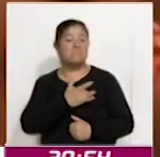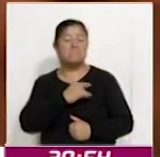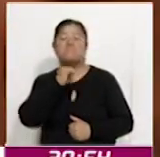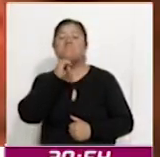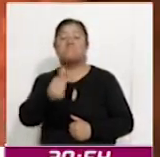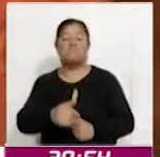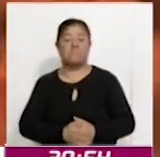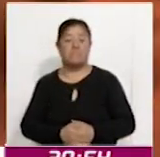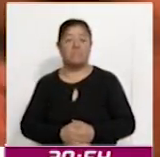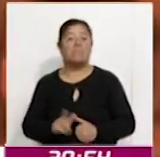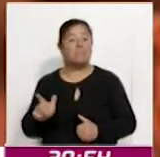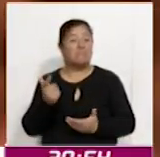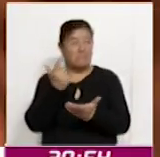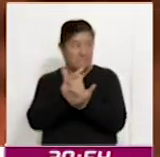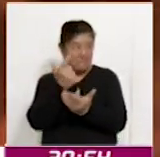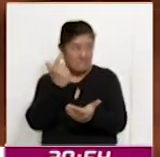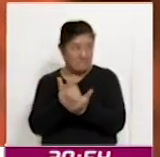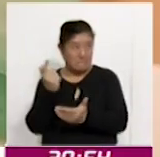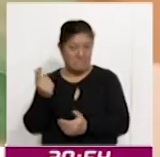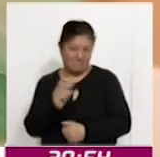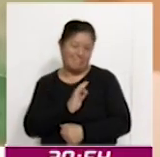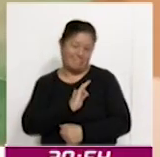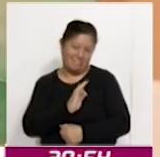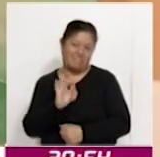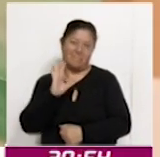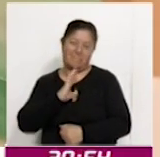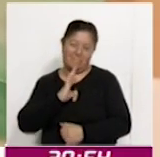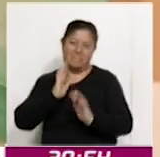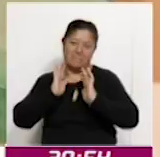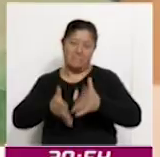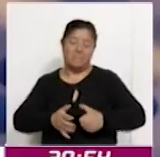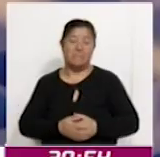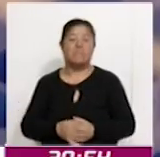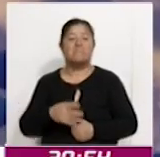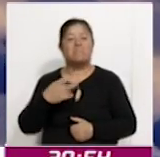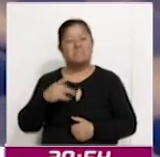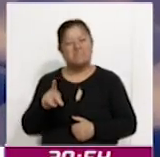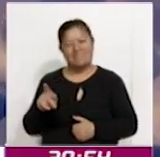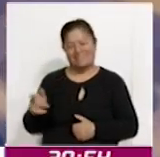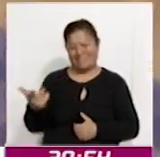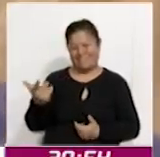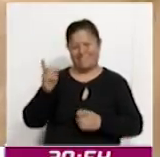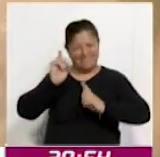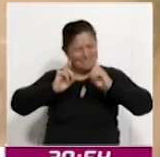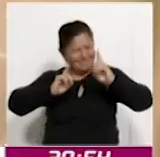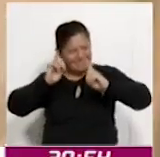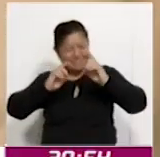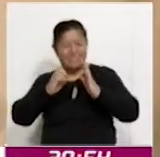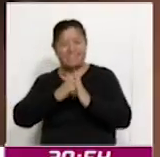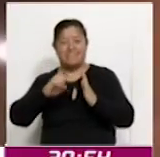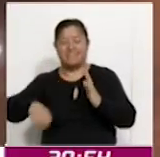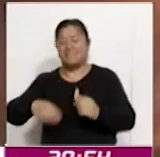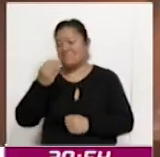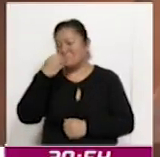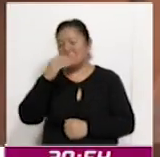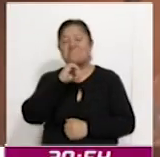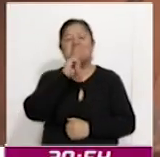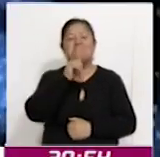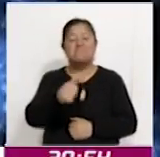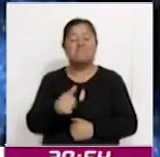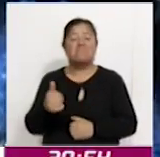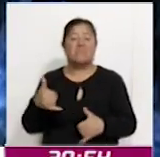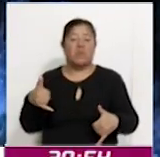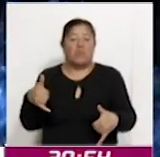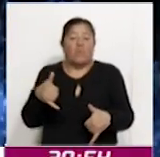etapas más avanzadas suelen presentarlos, pero pueden ser poco específicos como la pérdida de apetito y de